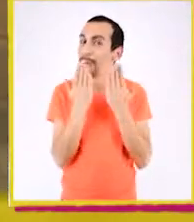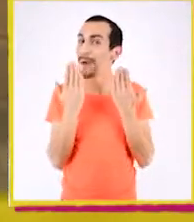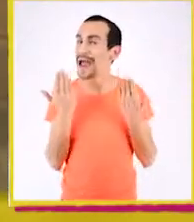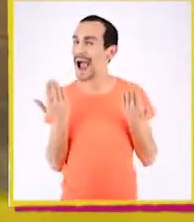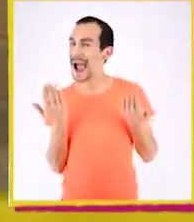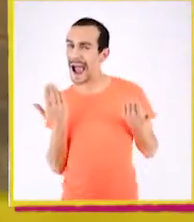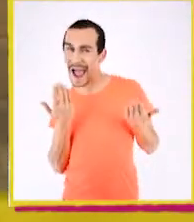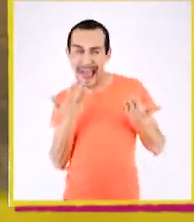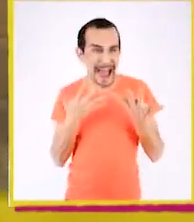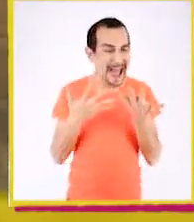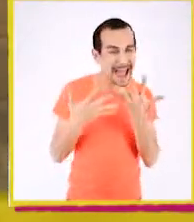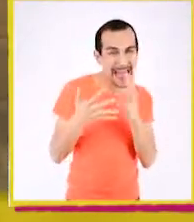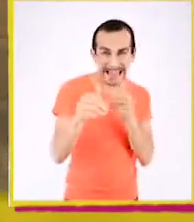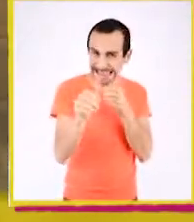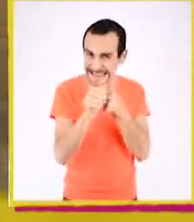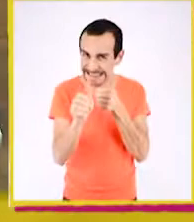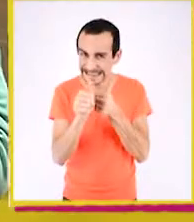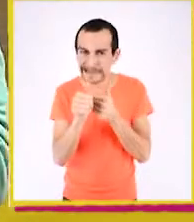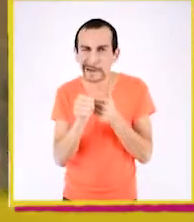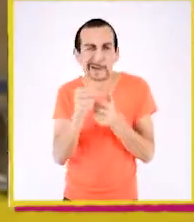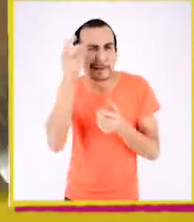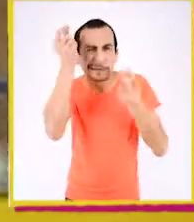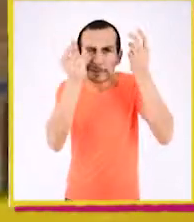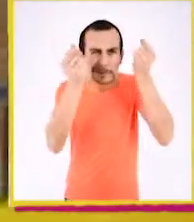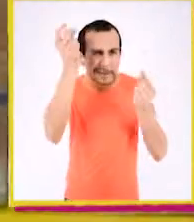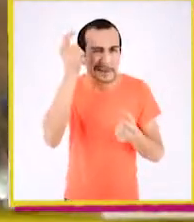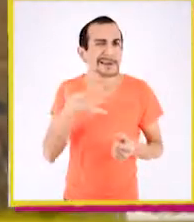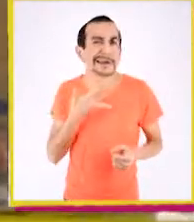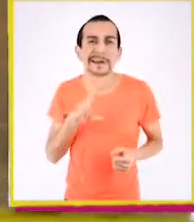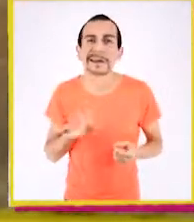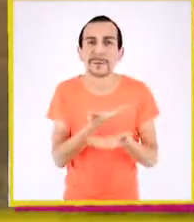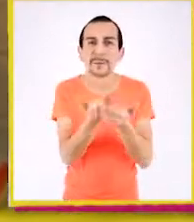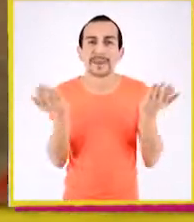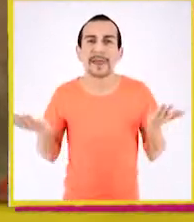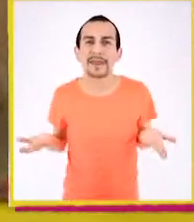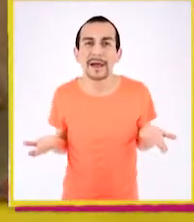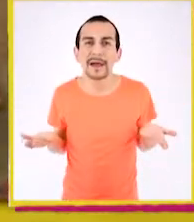Un cuaderno... Estuvieron cerca. ¿Qué se les ocurre? ver.